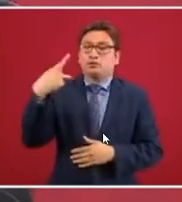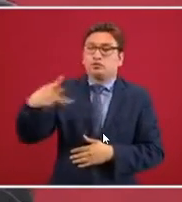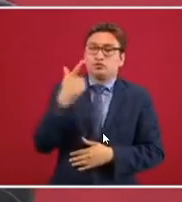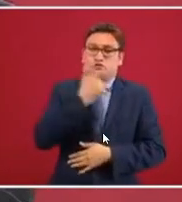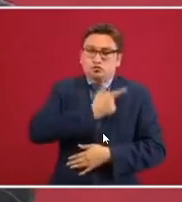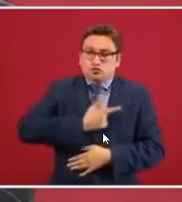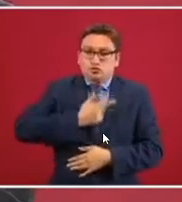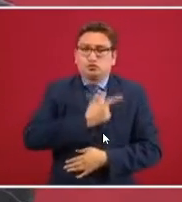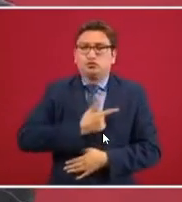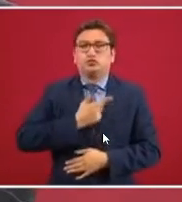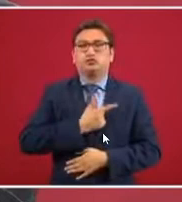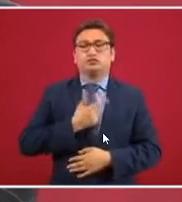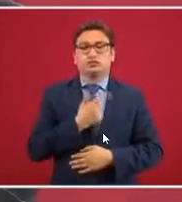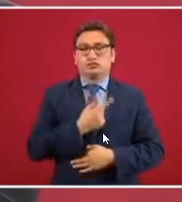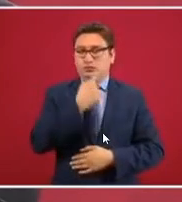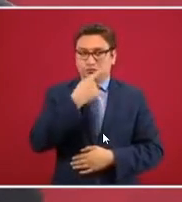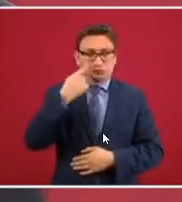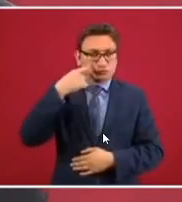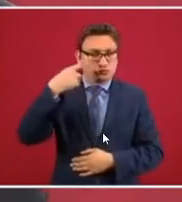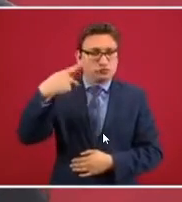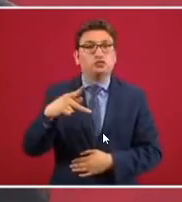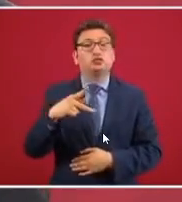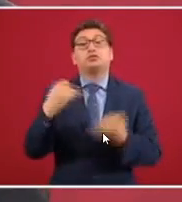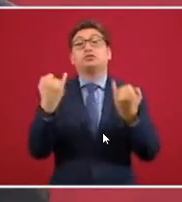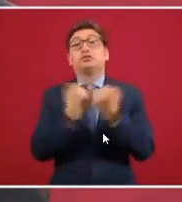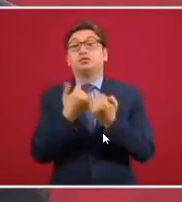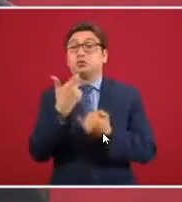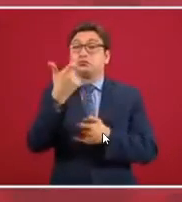y que ahorre.